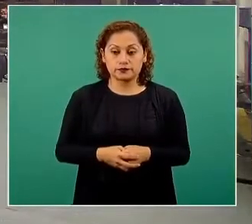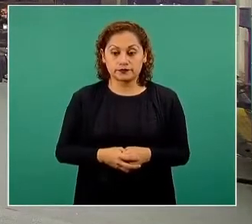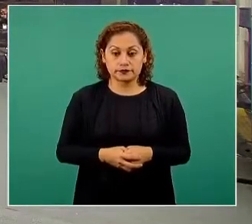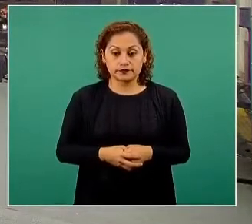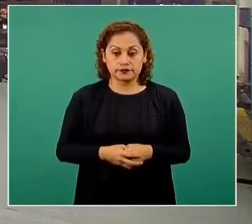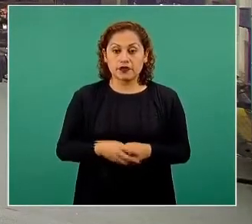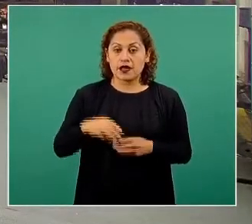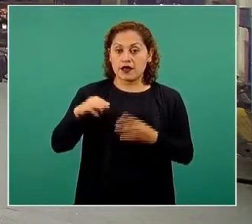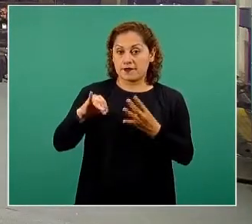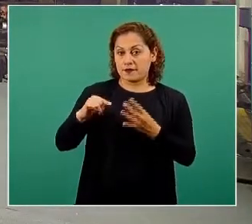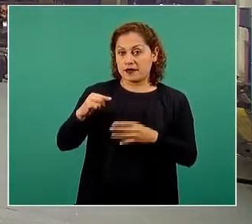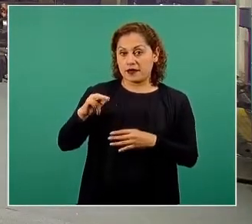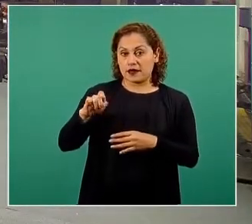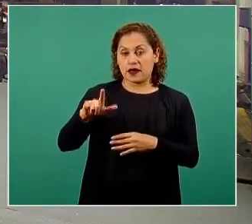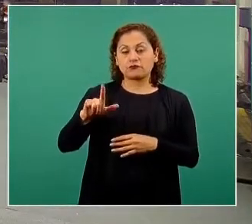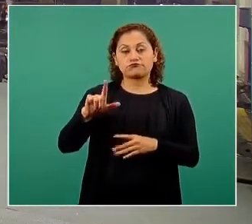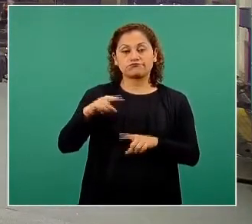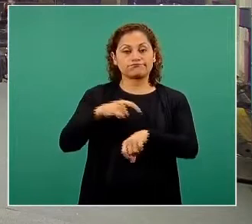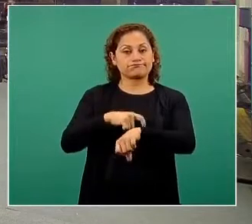Y Miguel, si nos da tiempo.